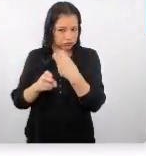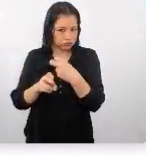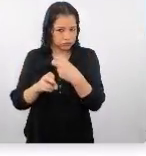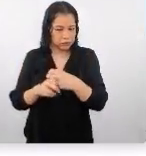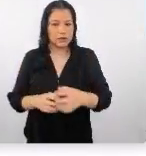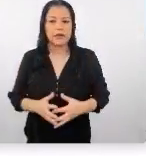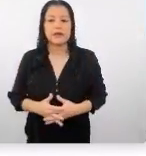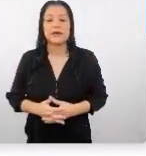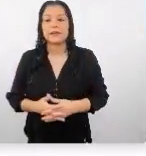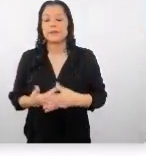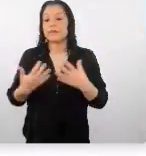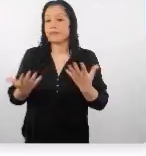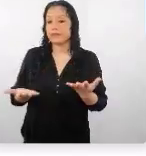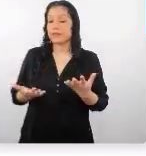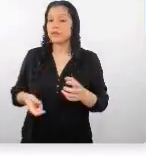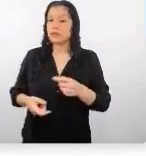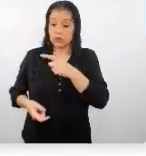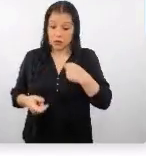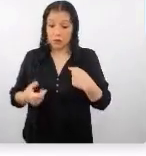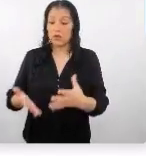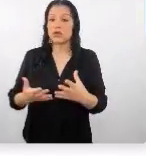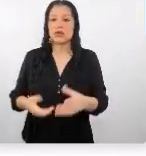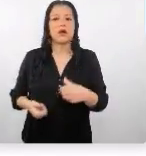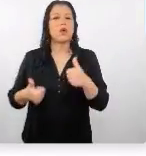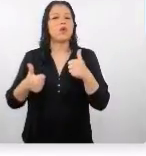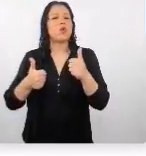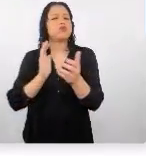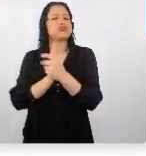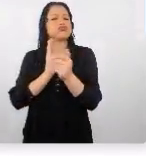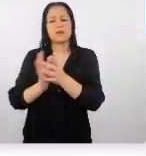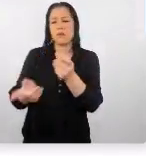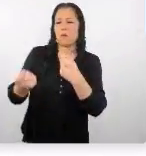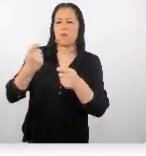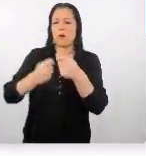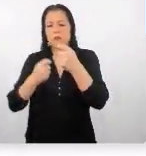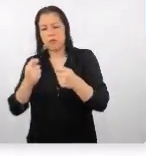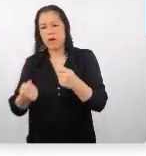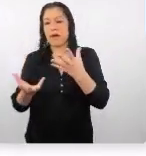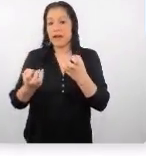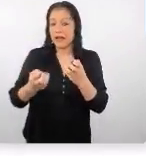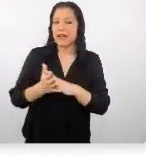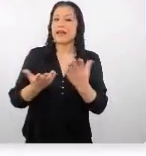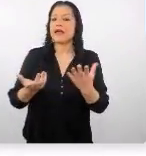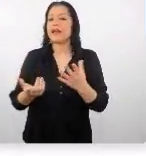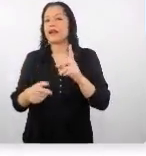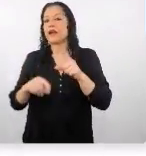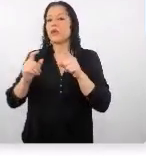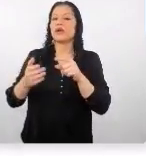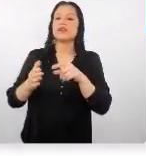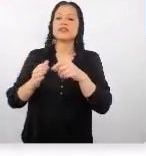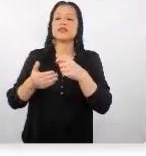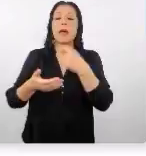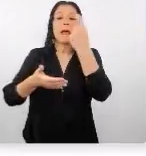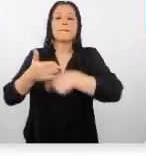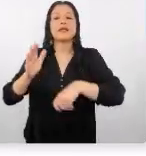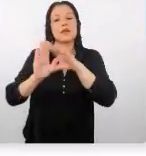entonces como son buenos negociadores obviamente van a tratar también de conseguir ciertas concesiones